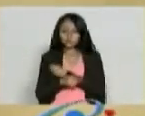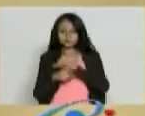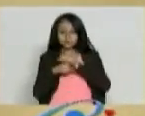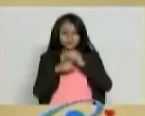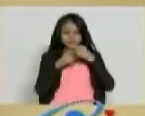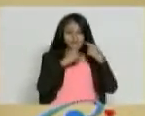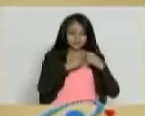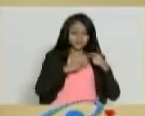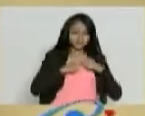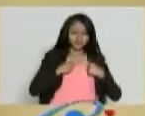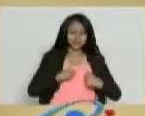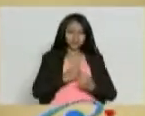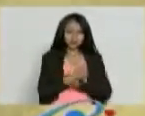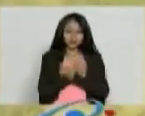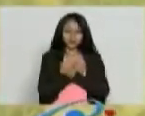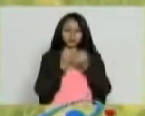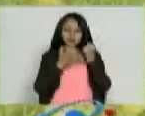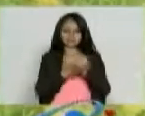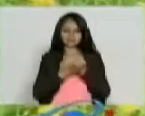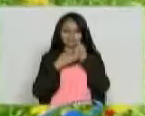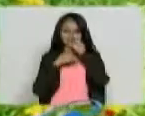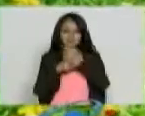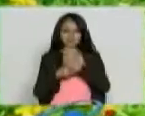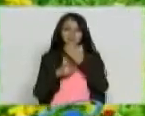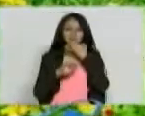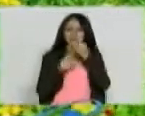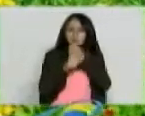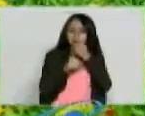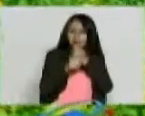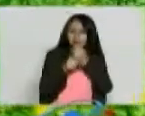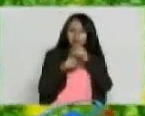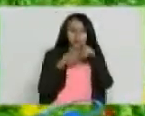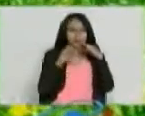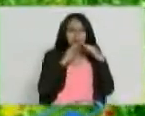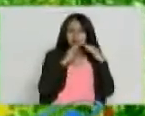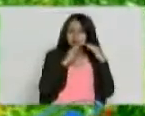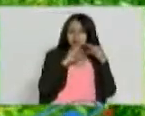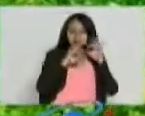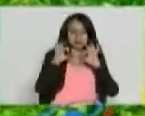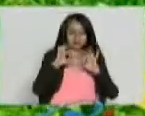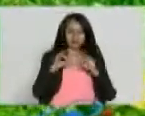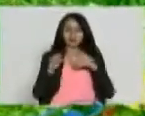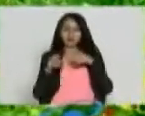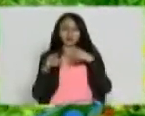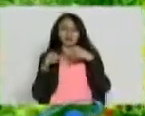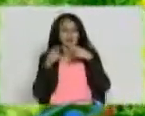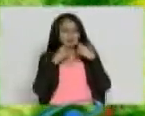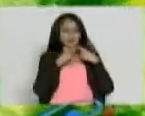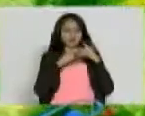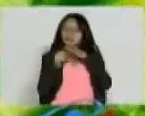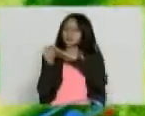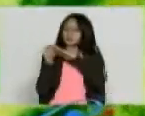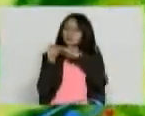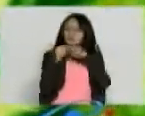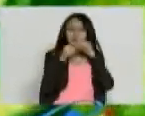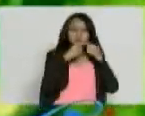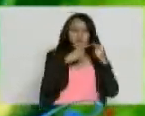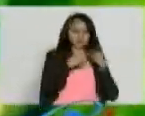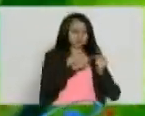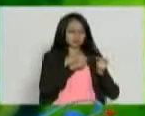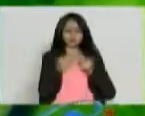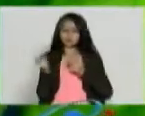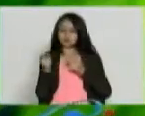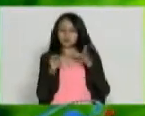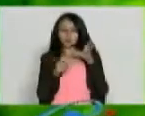definitivamente funciona. Si tu trabajo, si tu vida en el hogar, si tu sitio donde vives, si la gente que te rodea, si tu